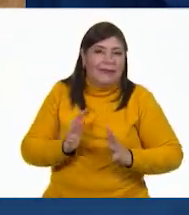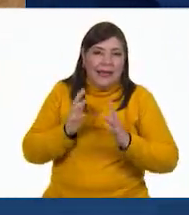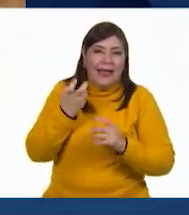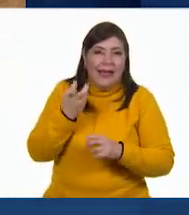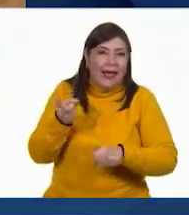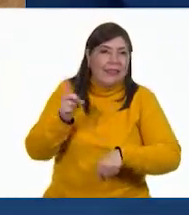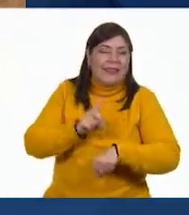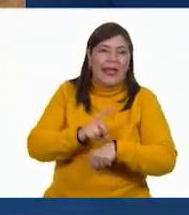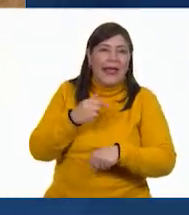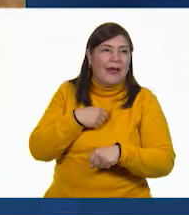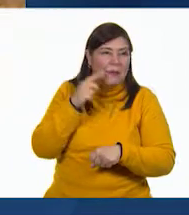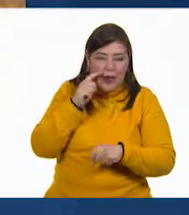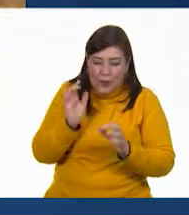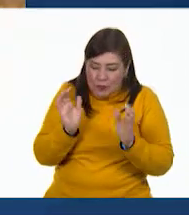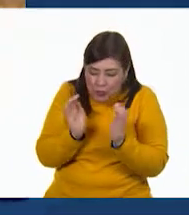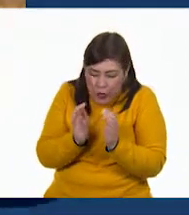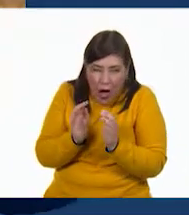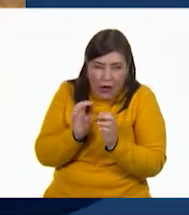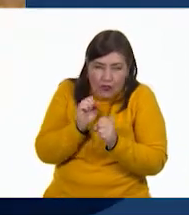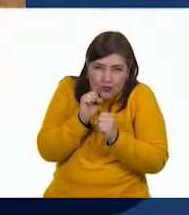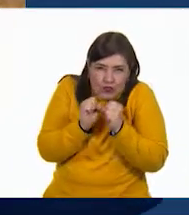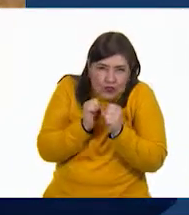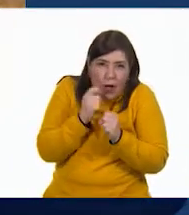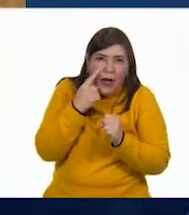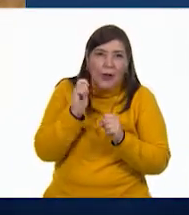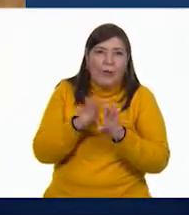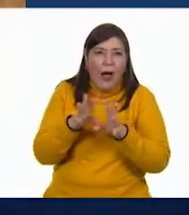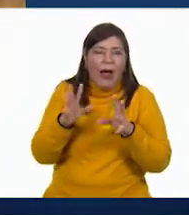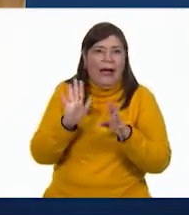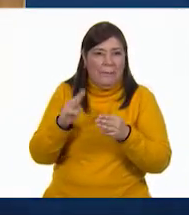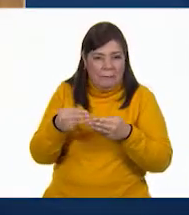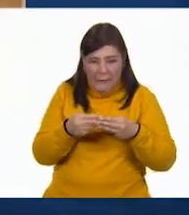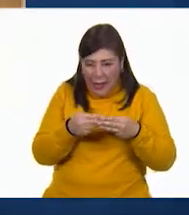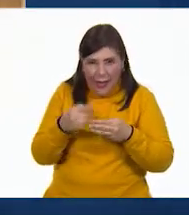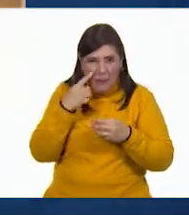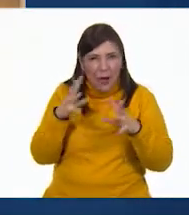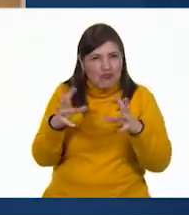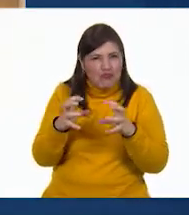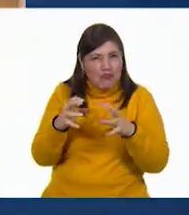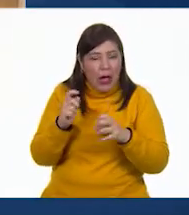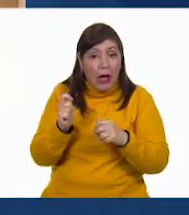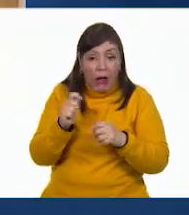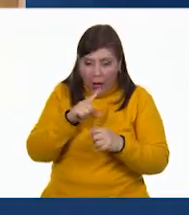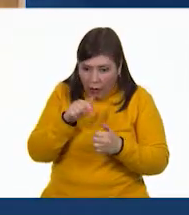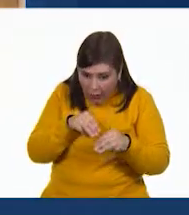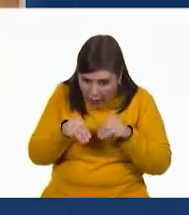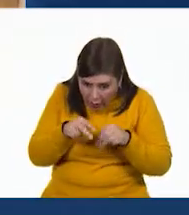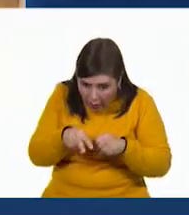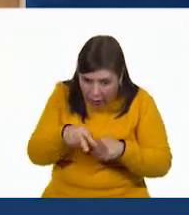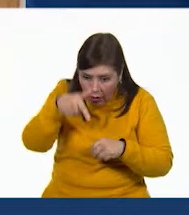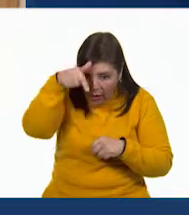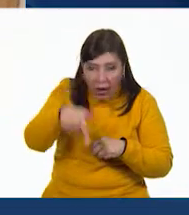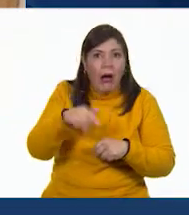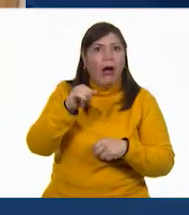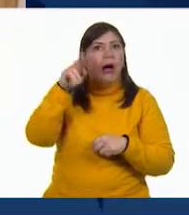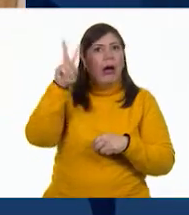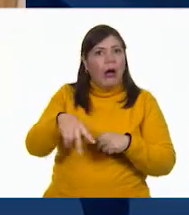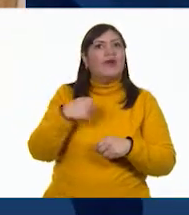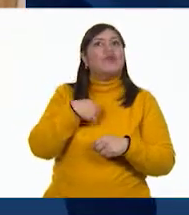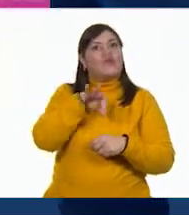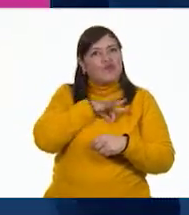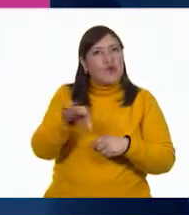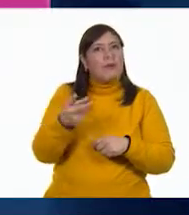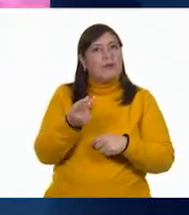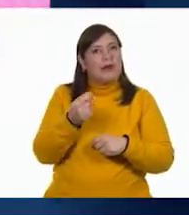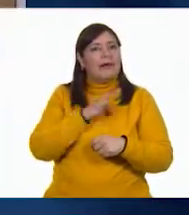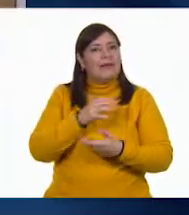estaba como un peluchito, no se movía. Pensé que era un peluche. Pero luego se movió y sentí mucha emoción porque al fin iba a poder tener